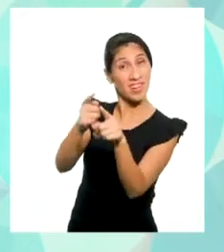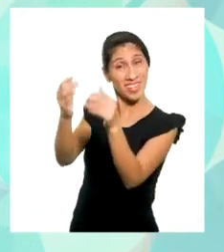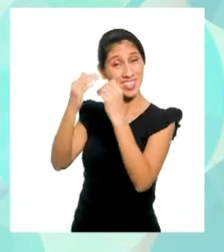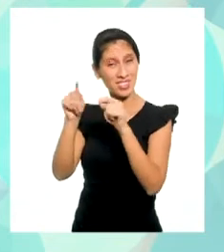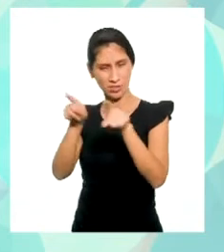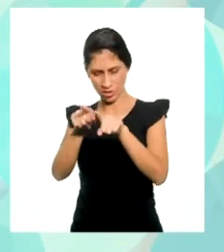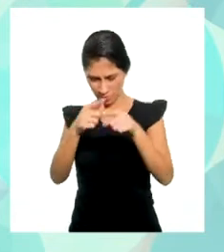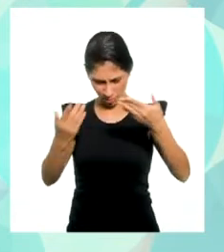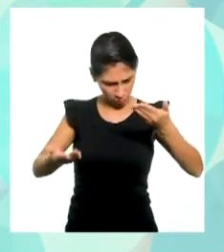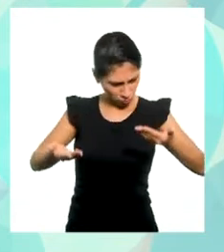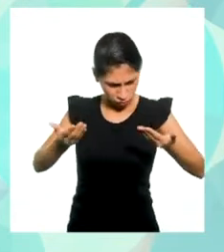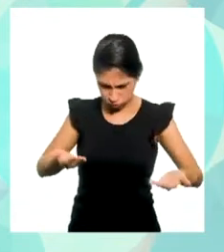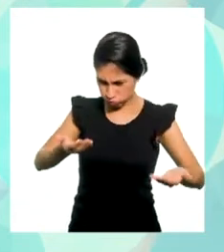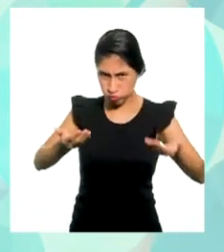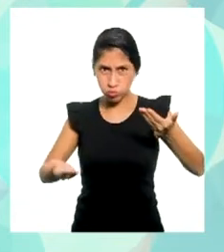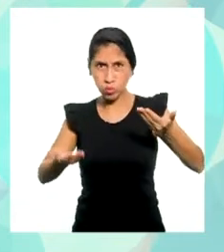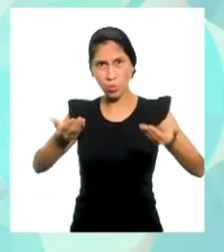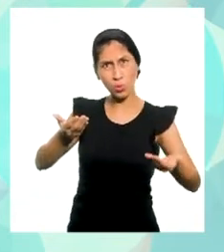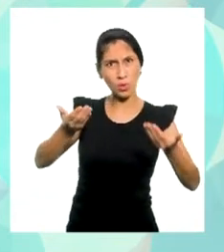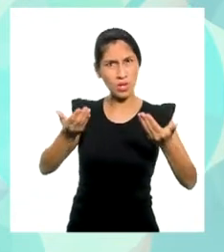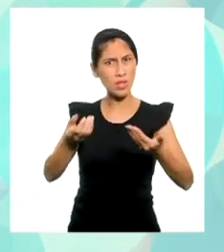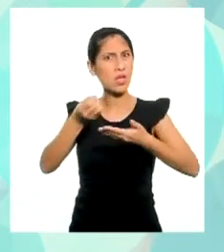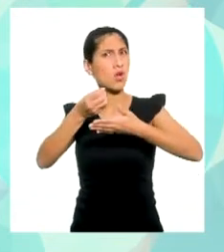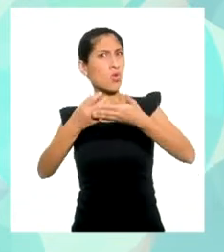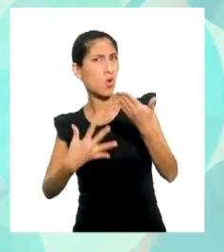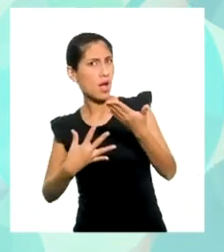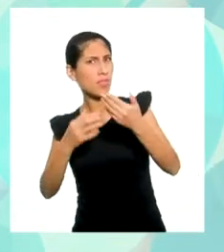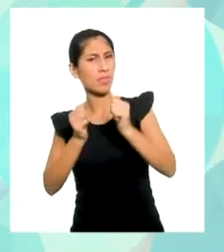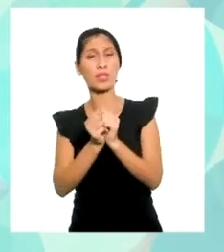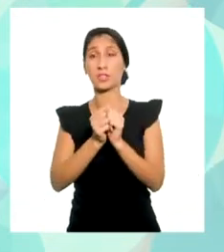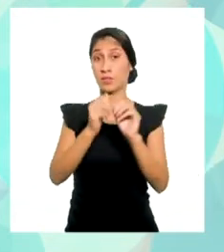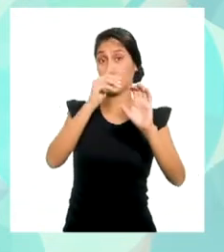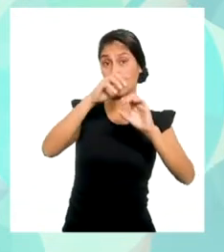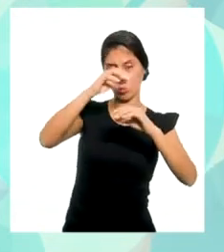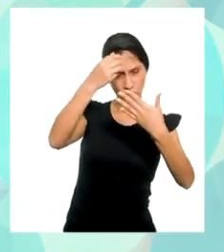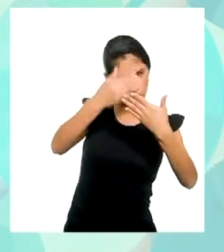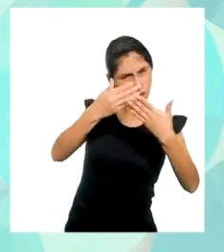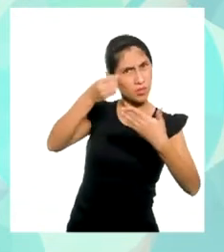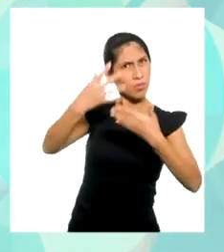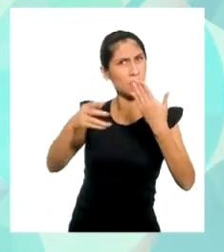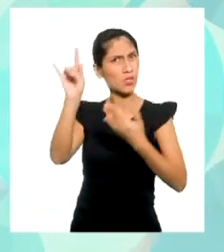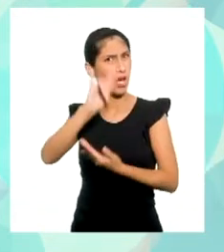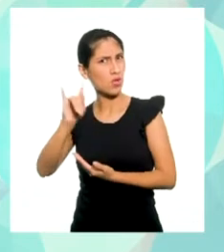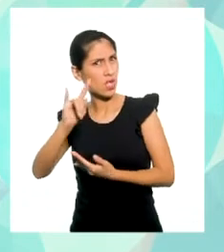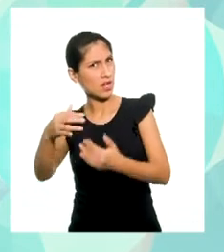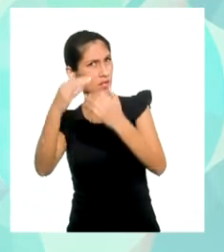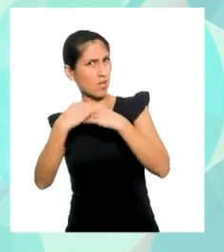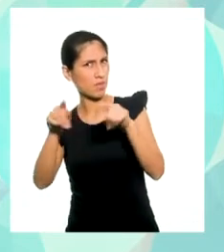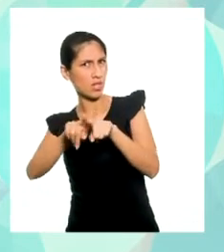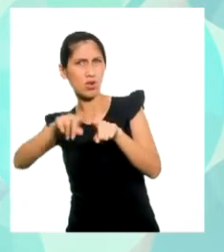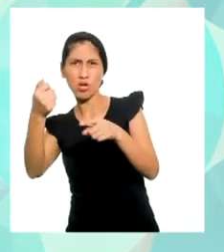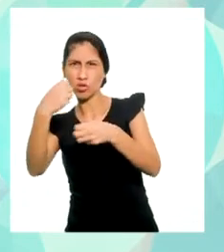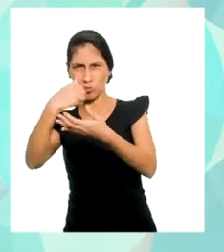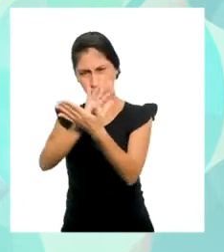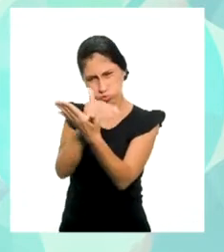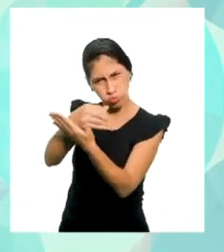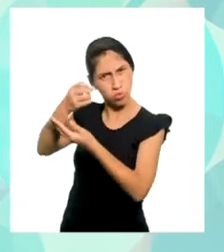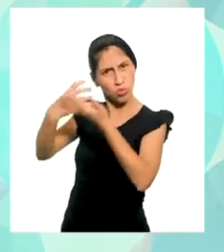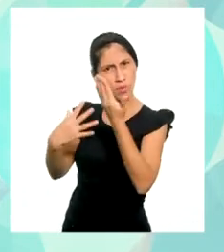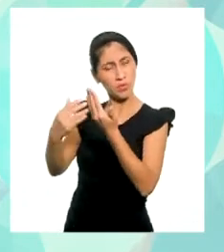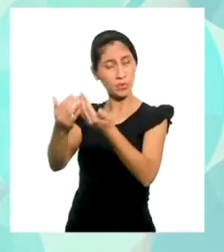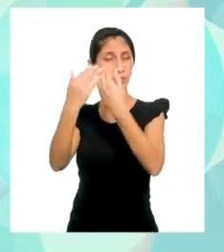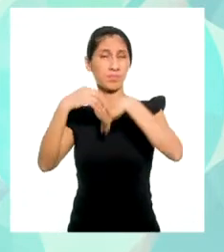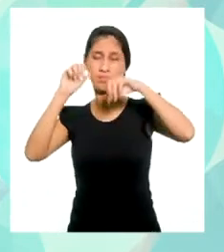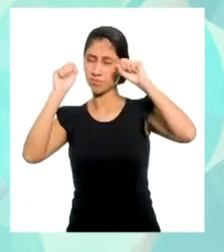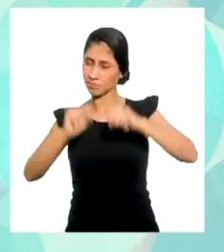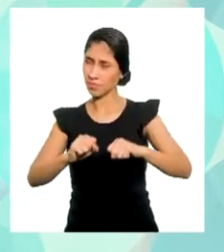pesos y medidas de las cantidades de ingredientes que vamos a utilizar en lo que vamos a elaborar. Es